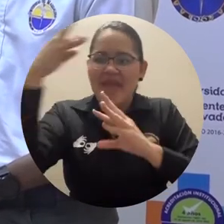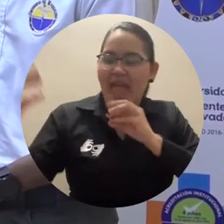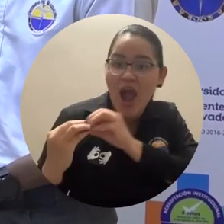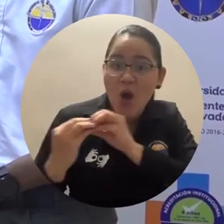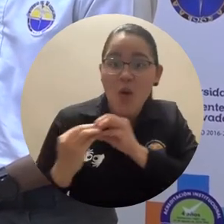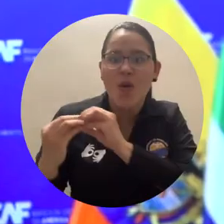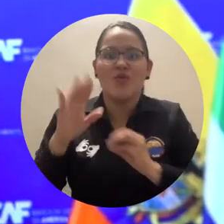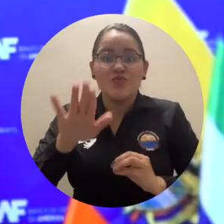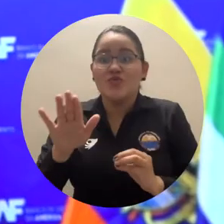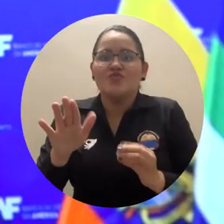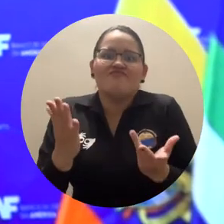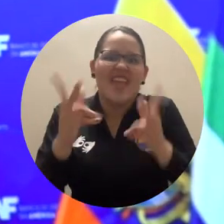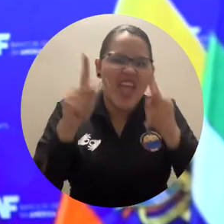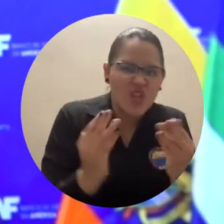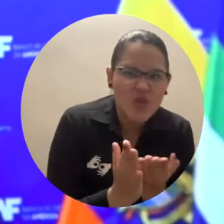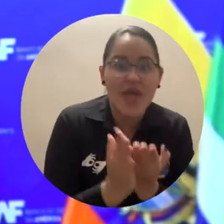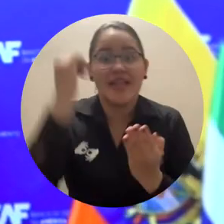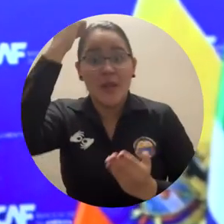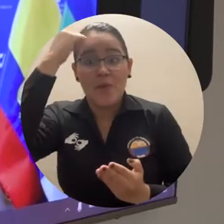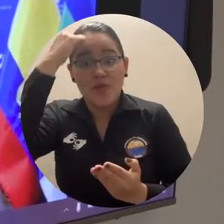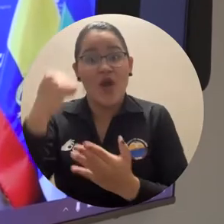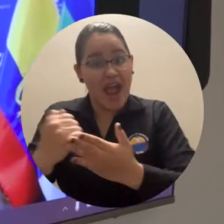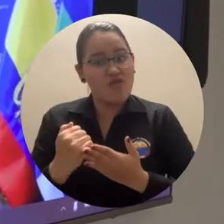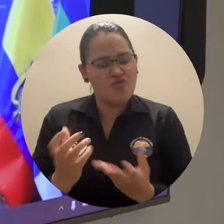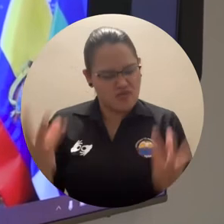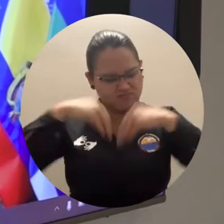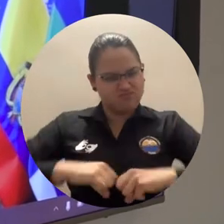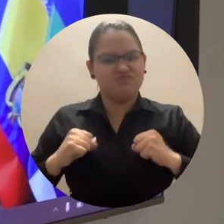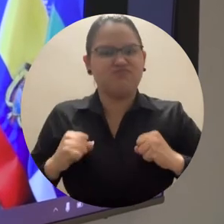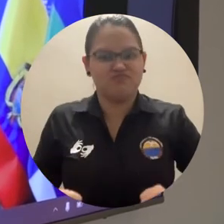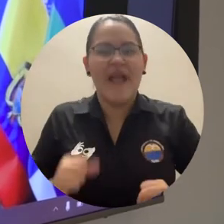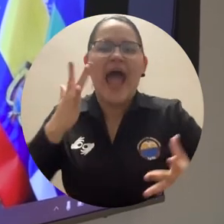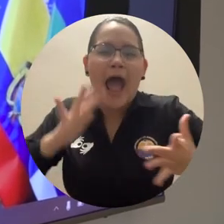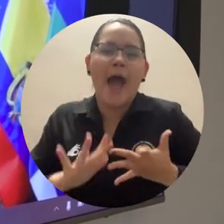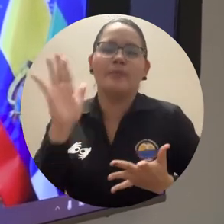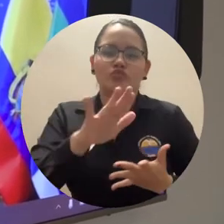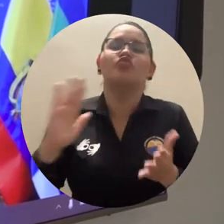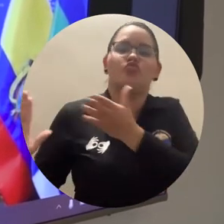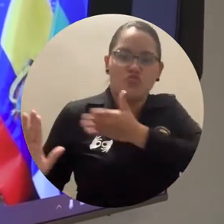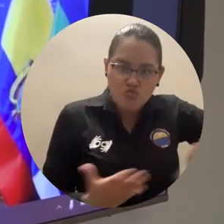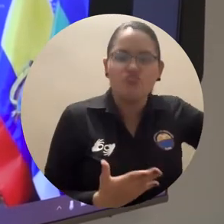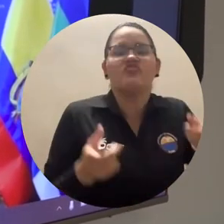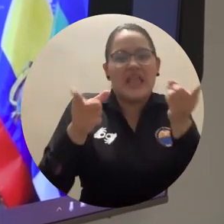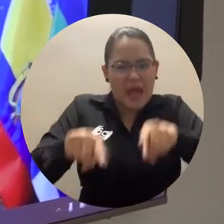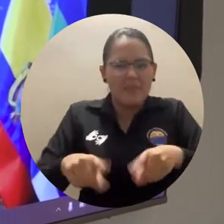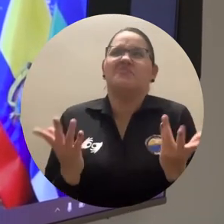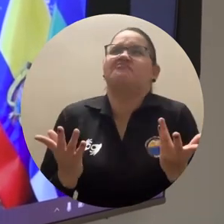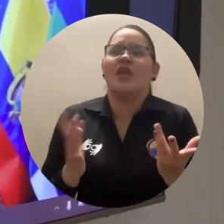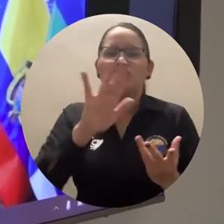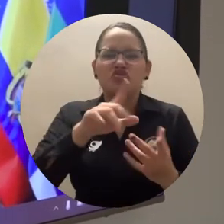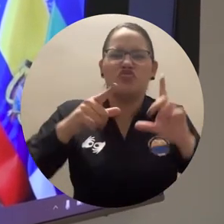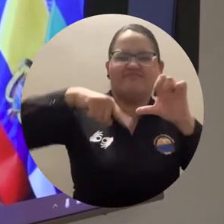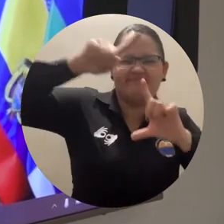institución, profundizando en conceptos básicos de la profesión en cursos del plan de estudio, como microeconomía, macroeconomía,